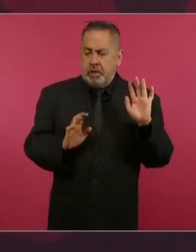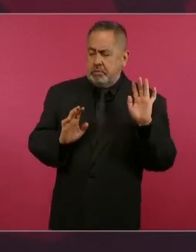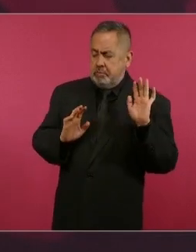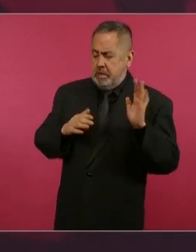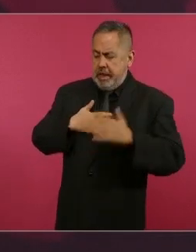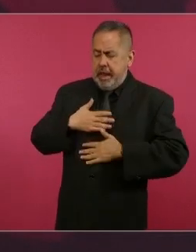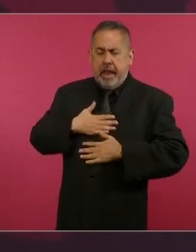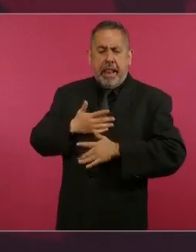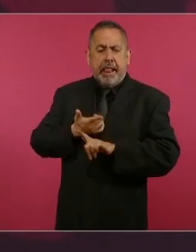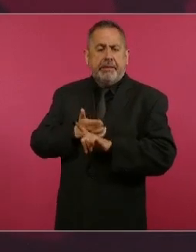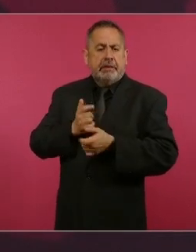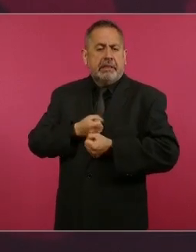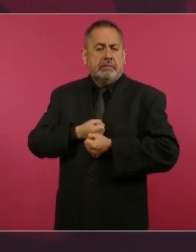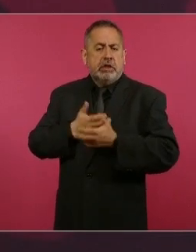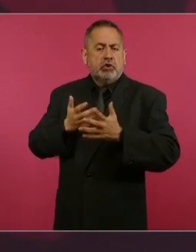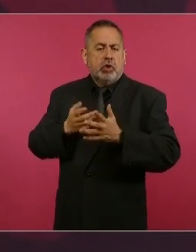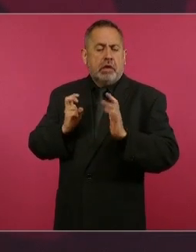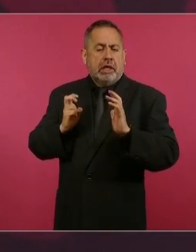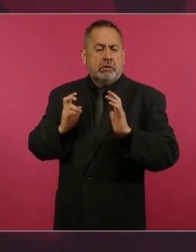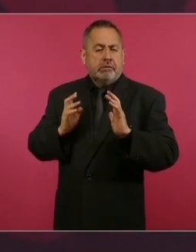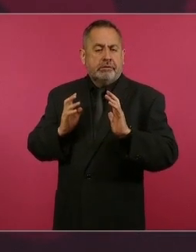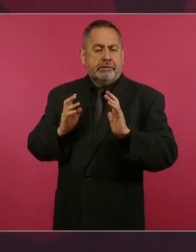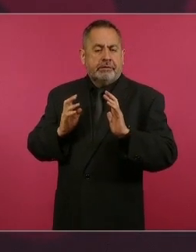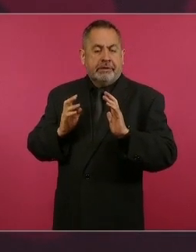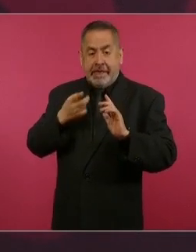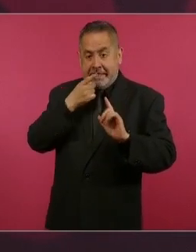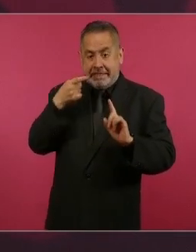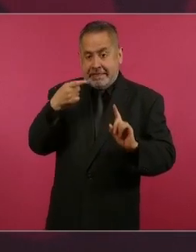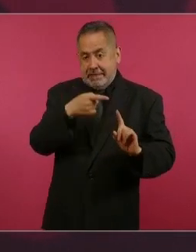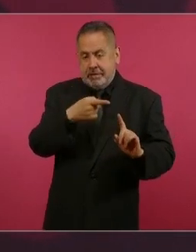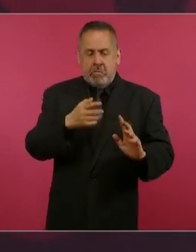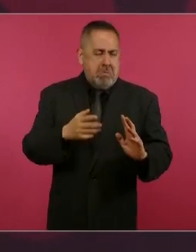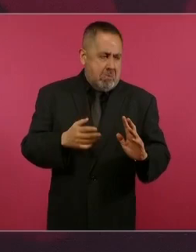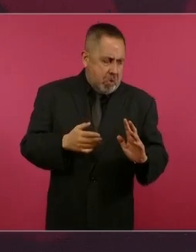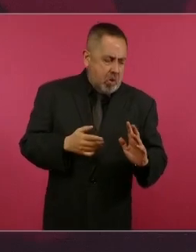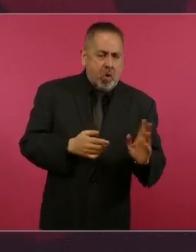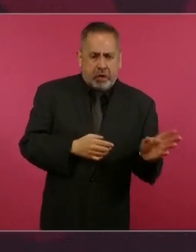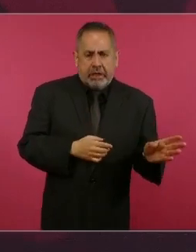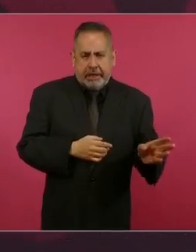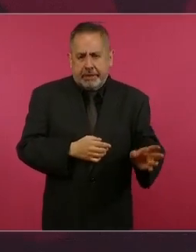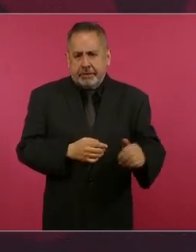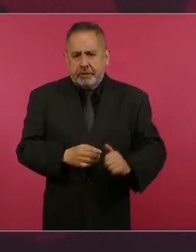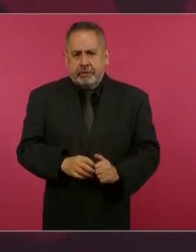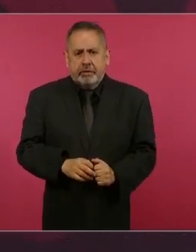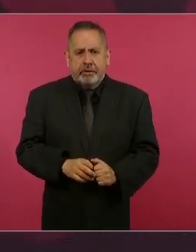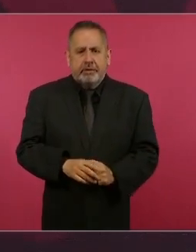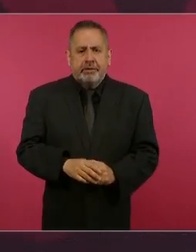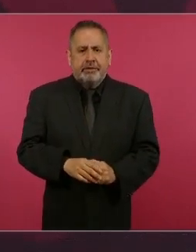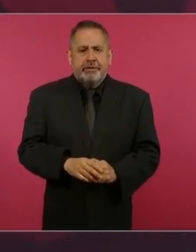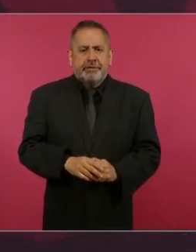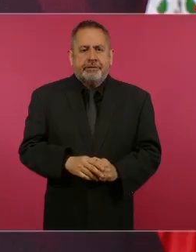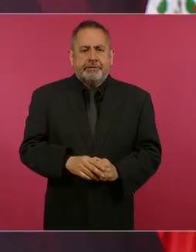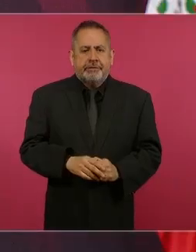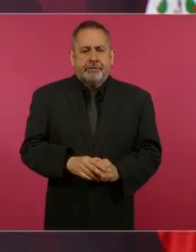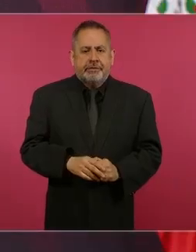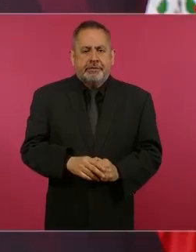su libertad de